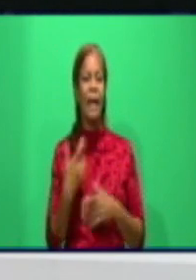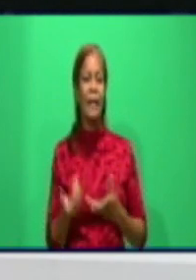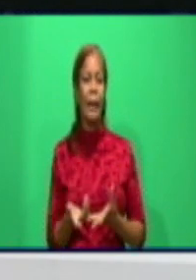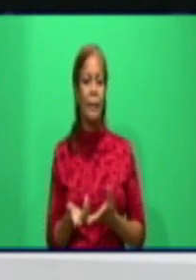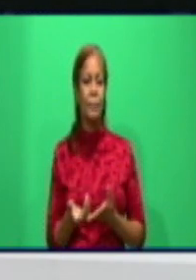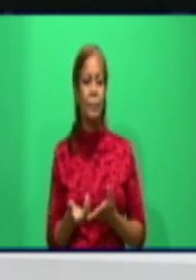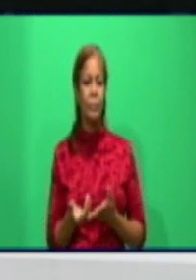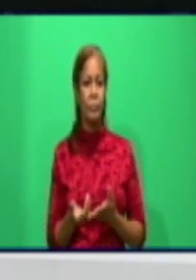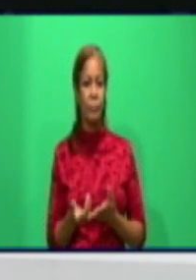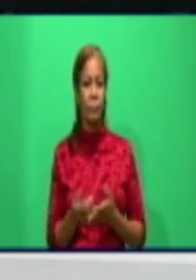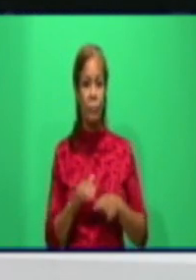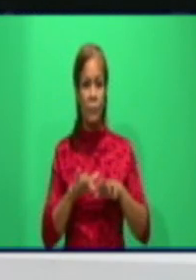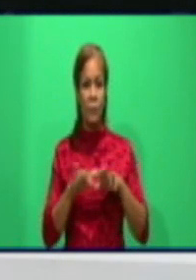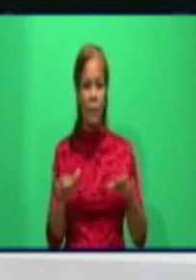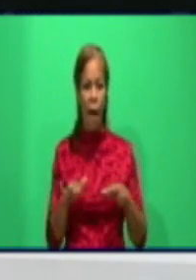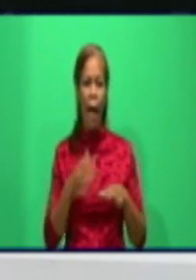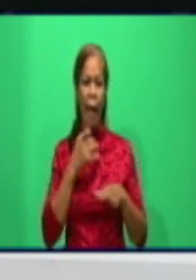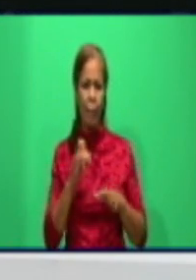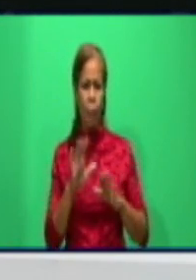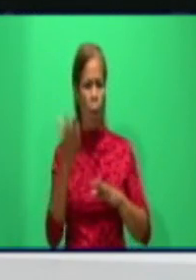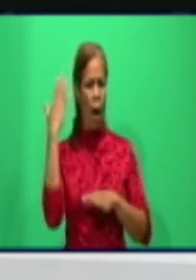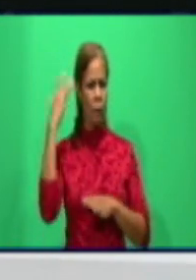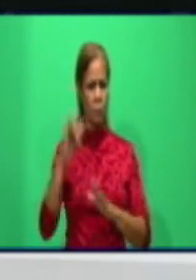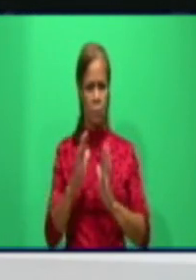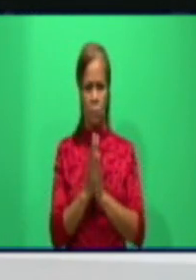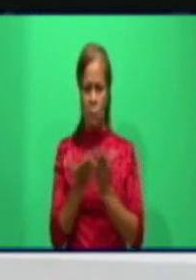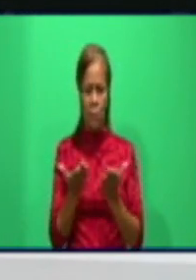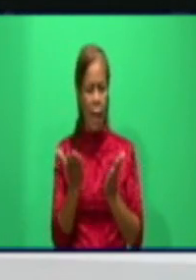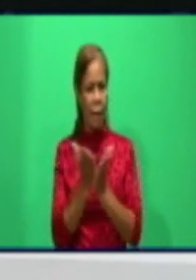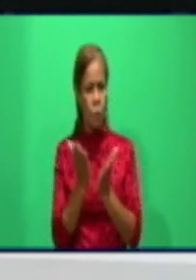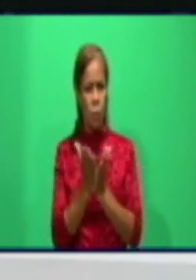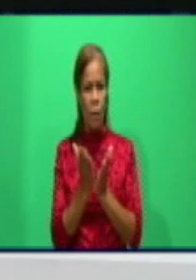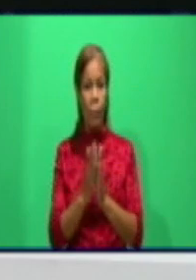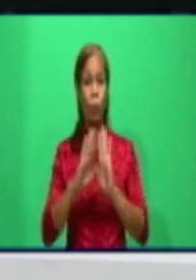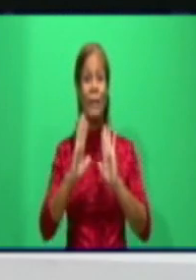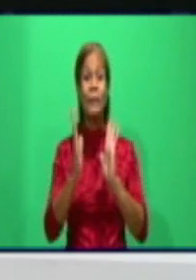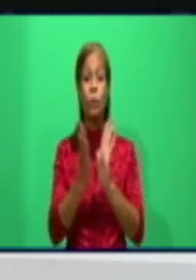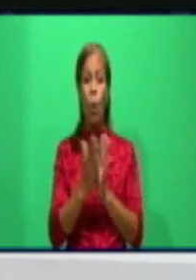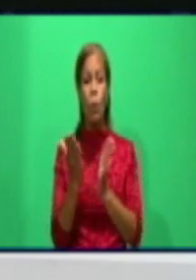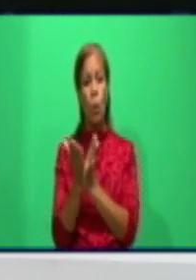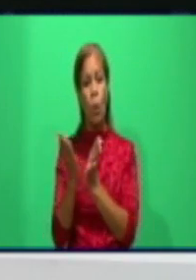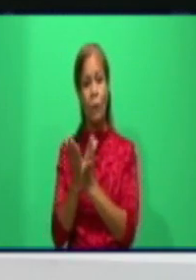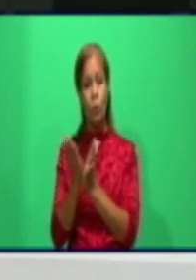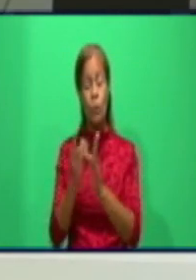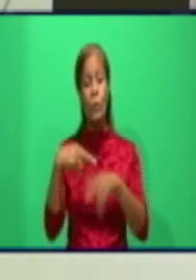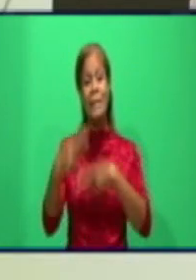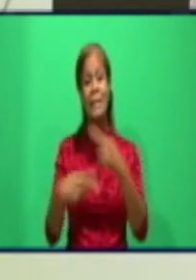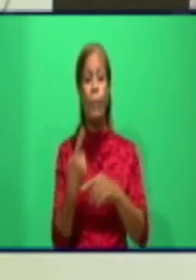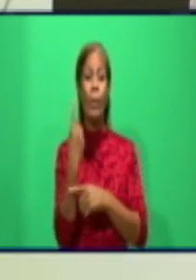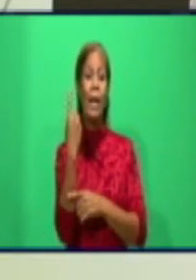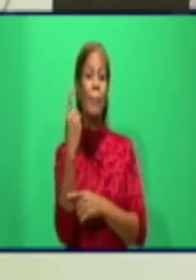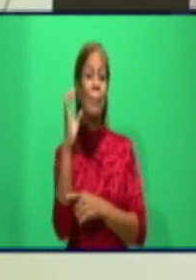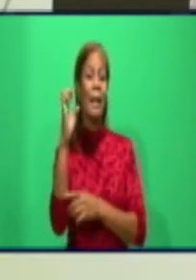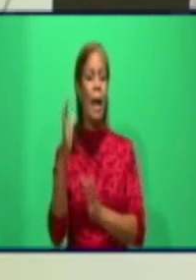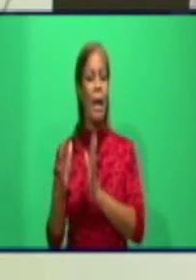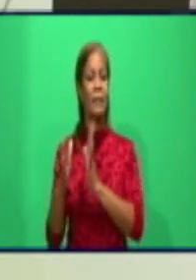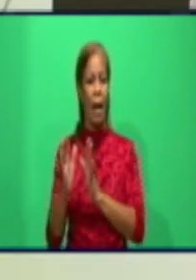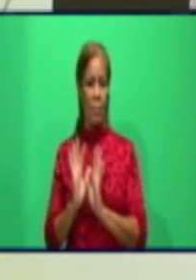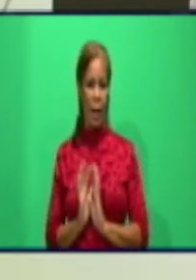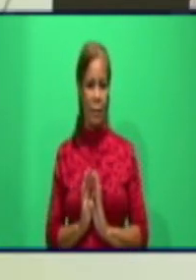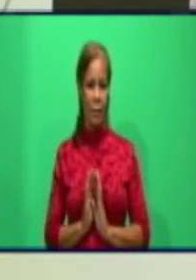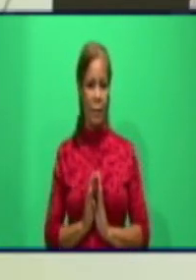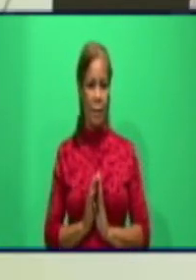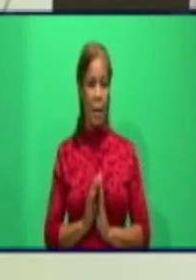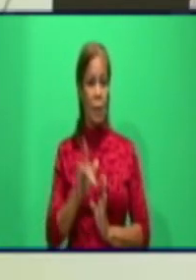en revistas científicas de alto impacto de esos estudios que nosotros hicimos en esta primera etapa. Bueno, 18 resultados